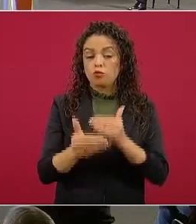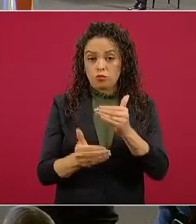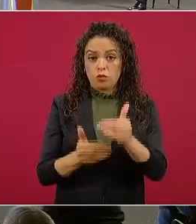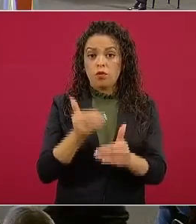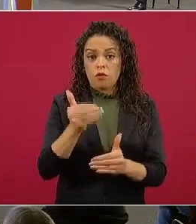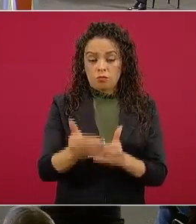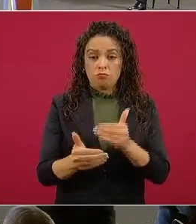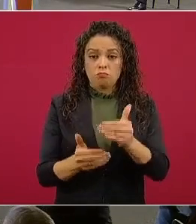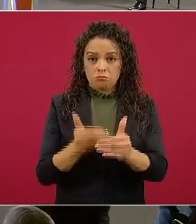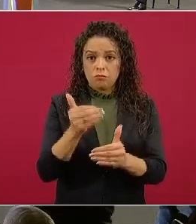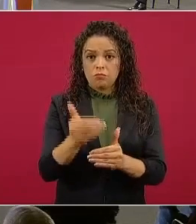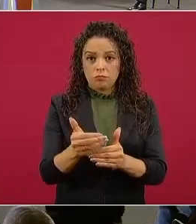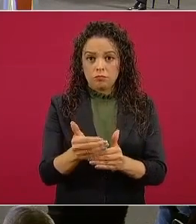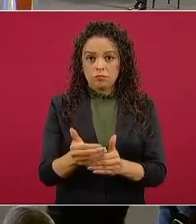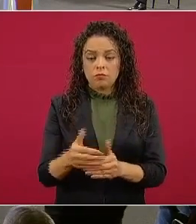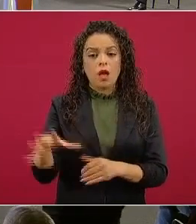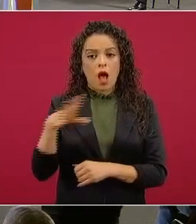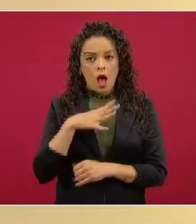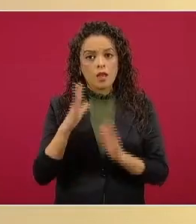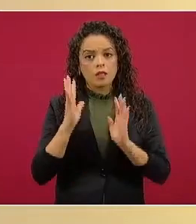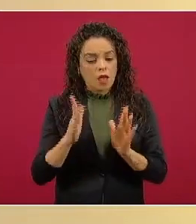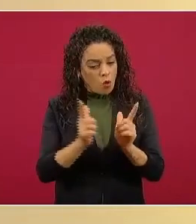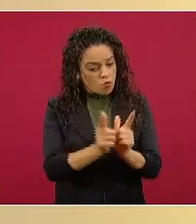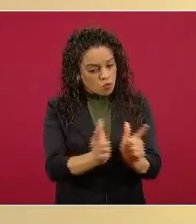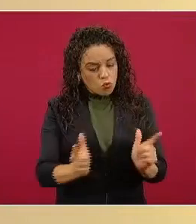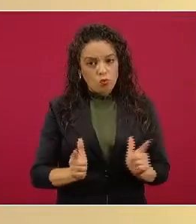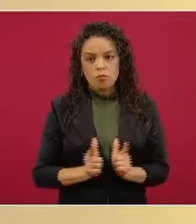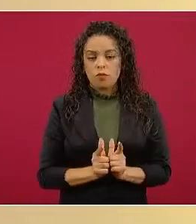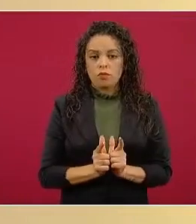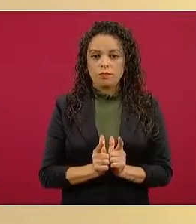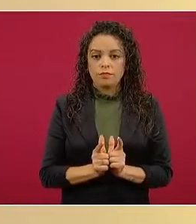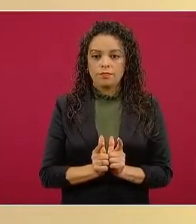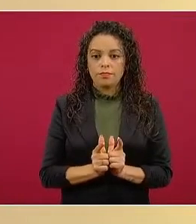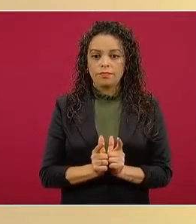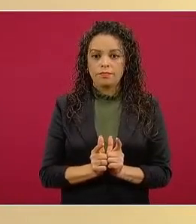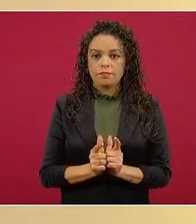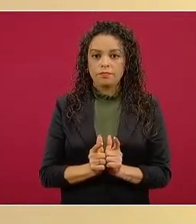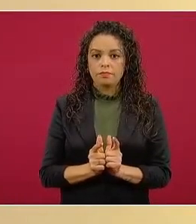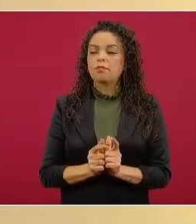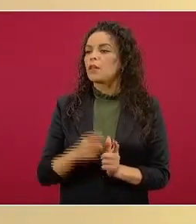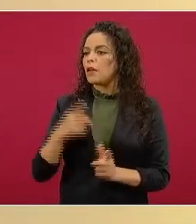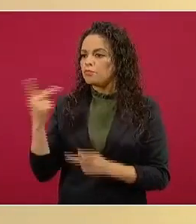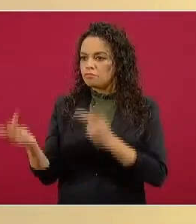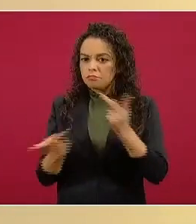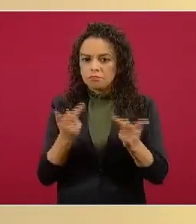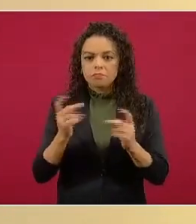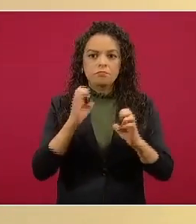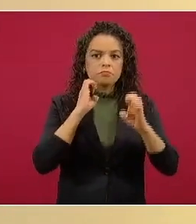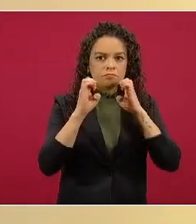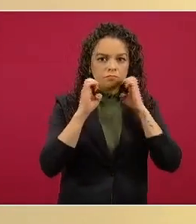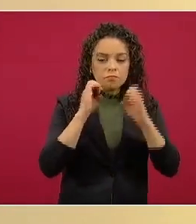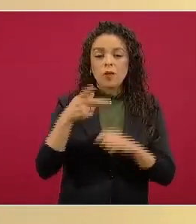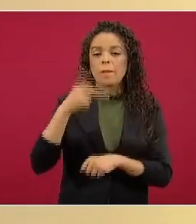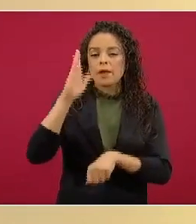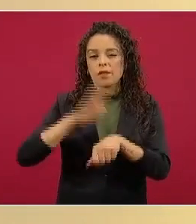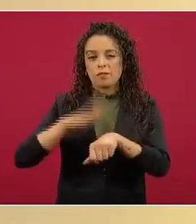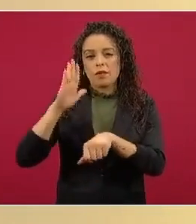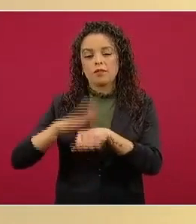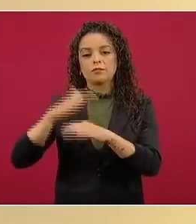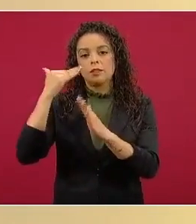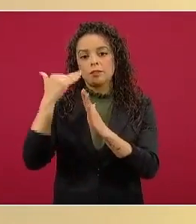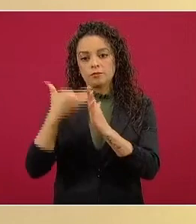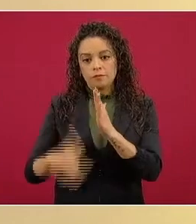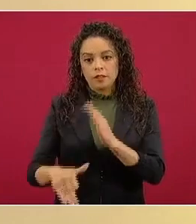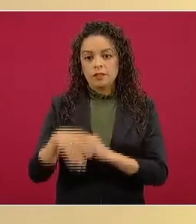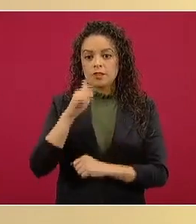el grupo se han hecho consultas pero nos falta la